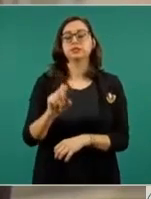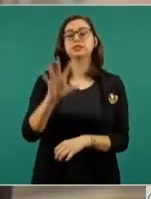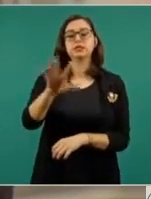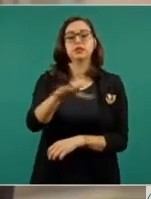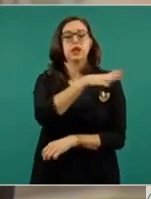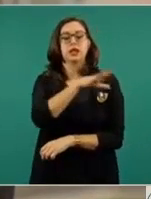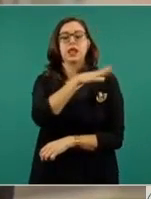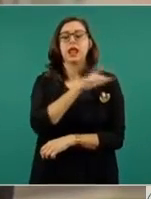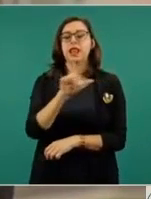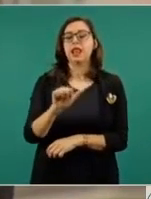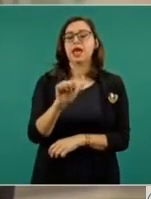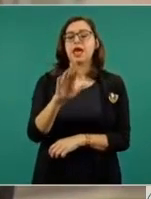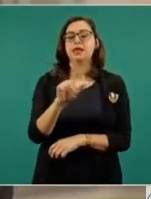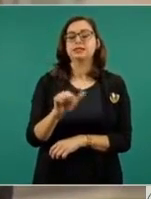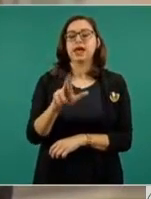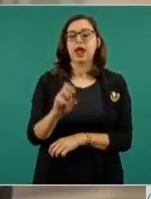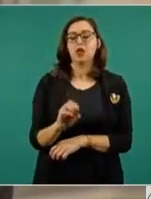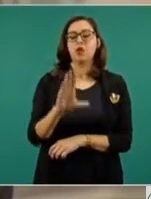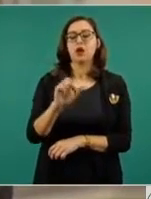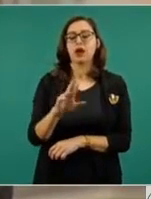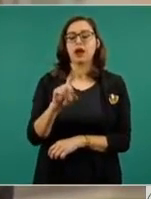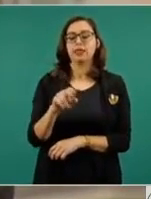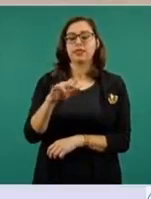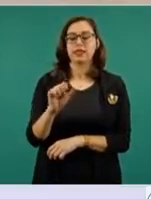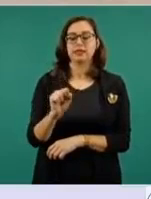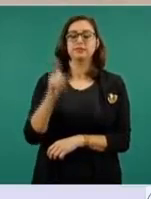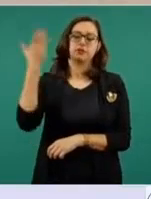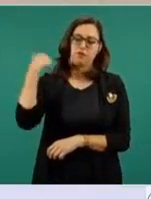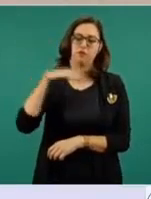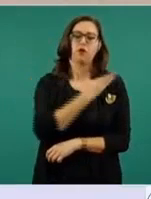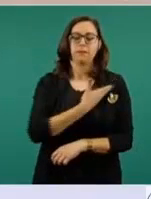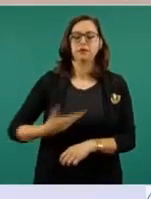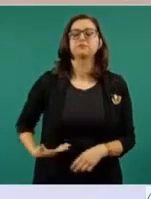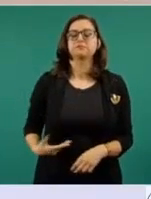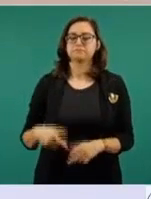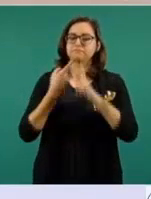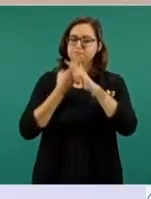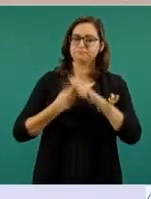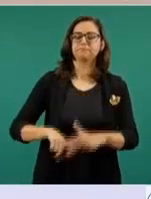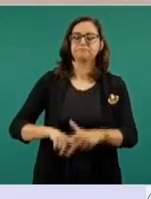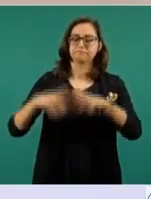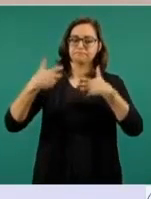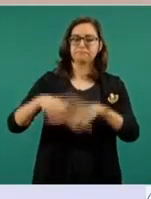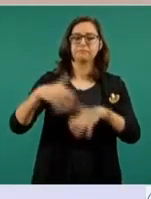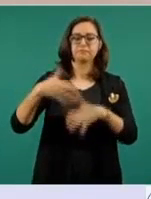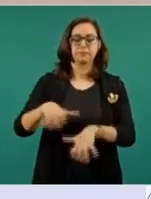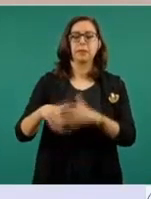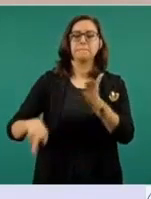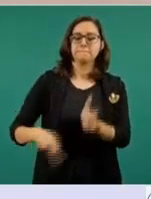Cárdenas del Río, presidente de México, en ese entonces decretara que se realizaría de manera